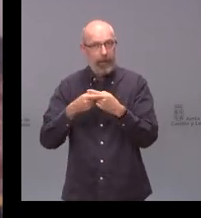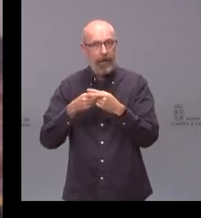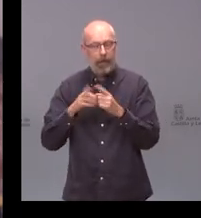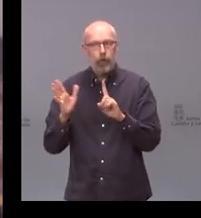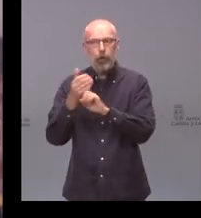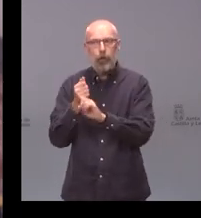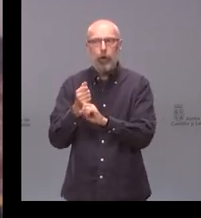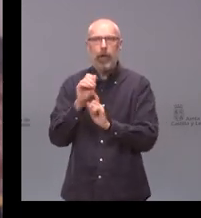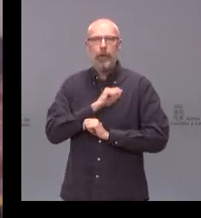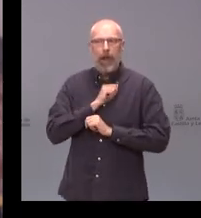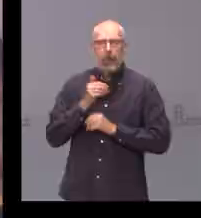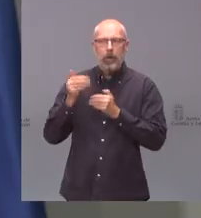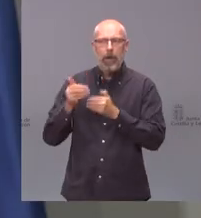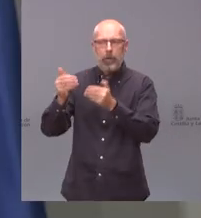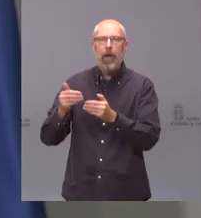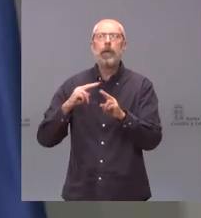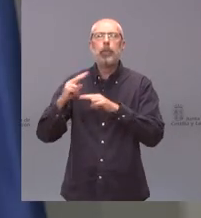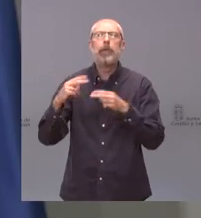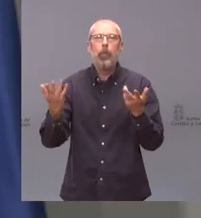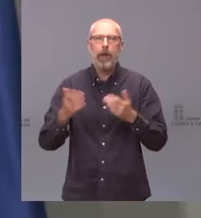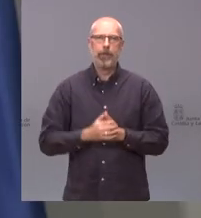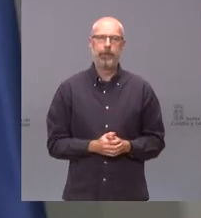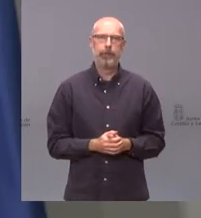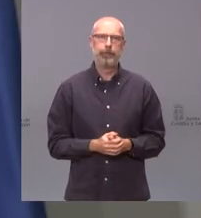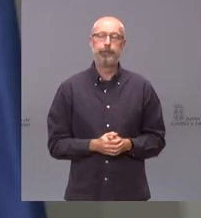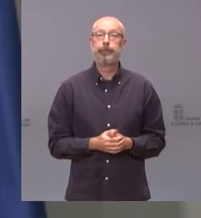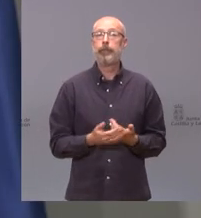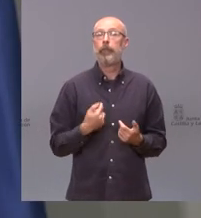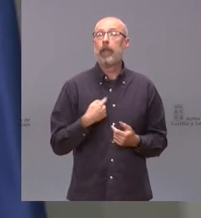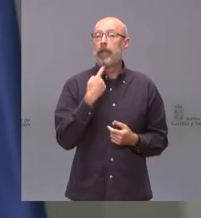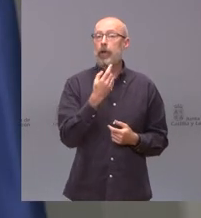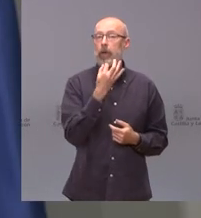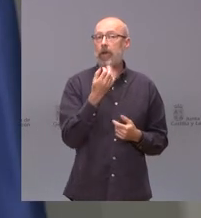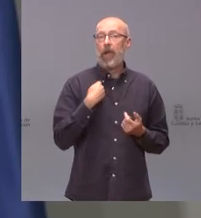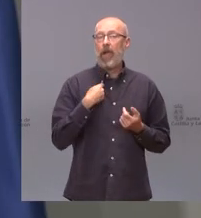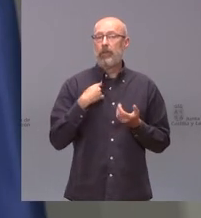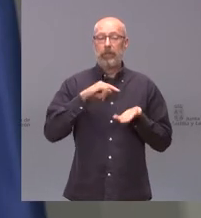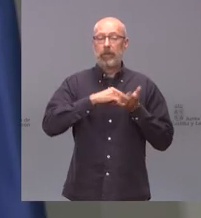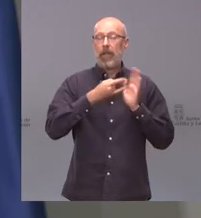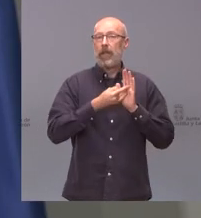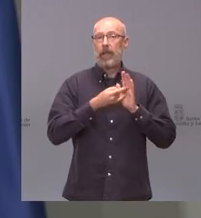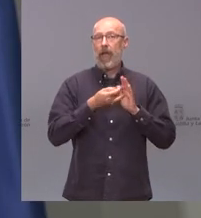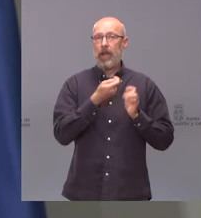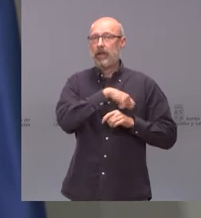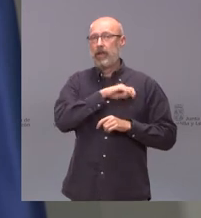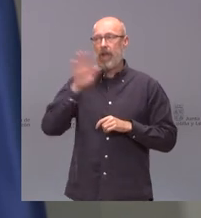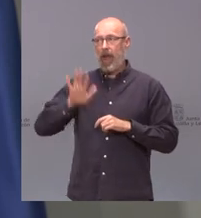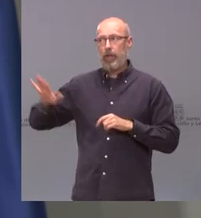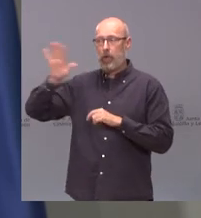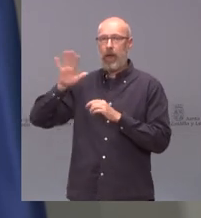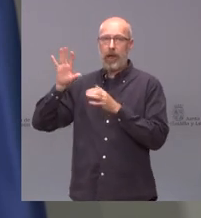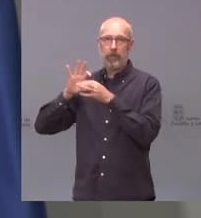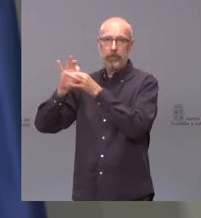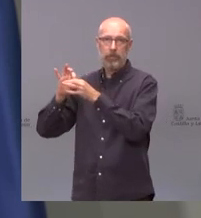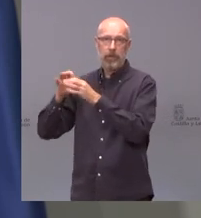Gracias Bueno lo único que podemos decirles es que hay una estrategia nacional en la cual son las personas con el nivel 3 de